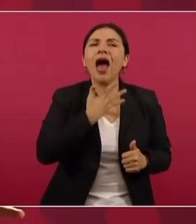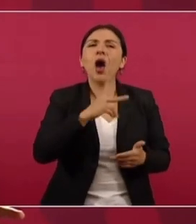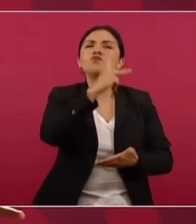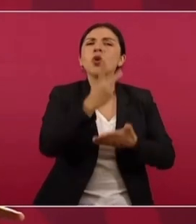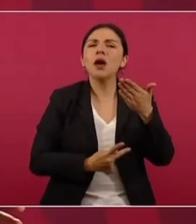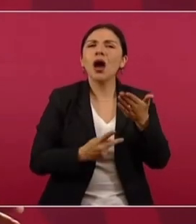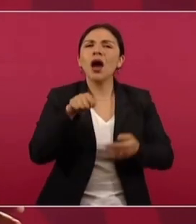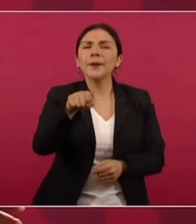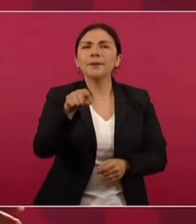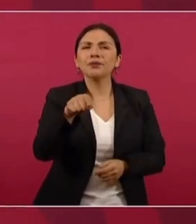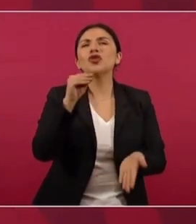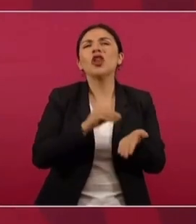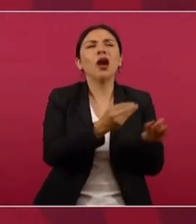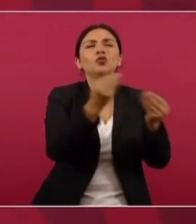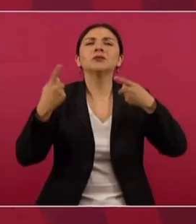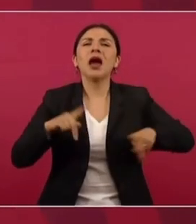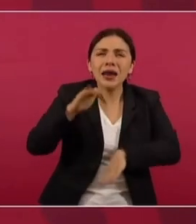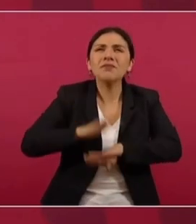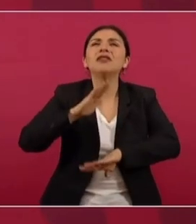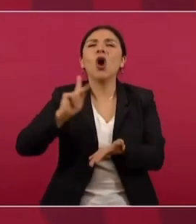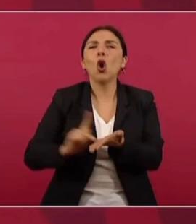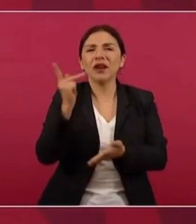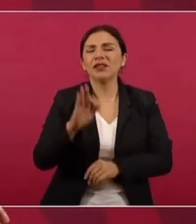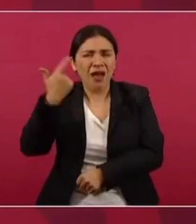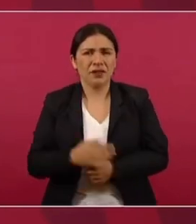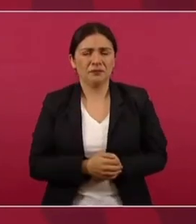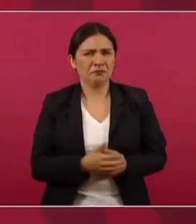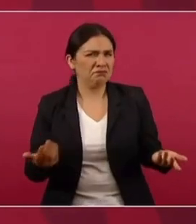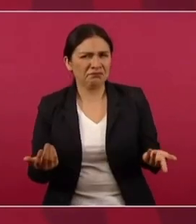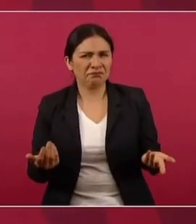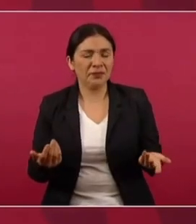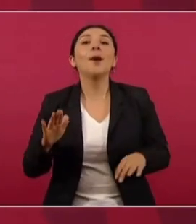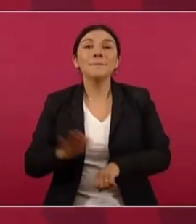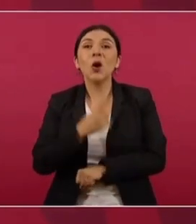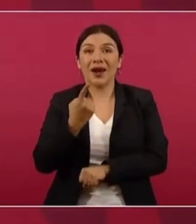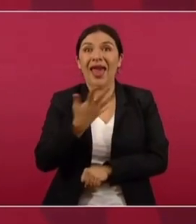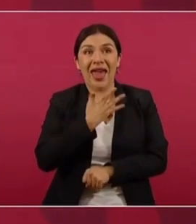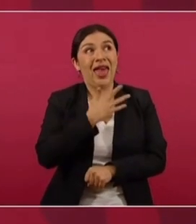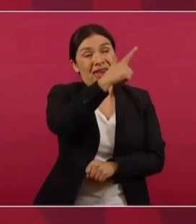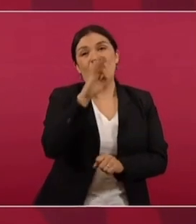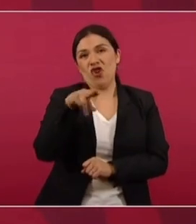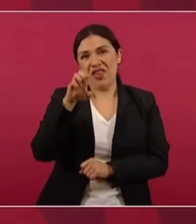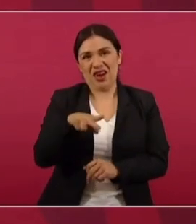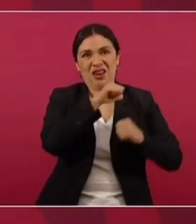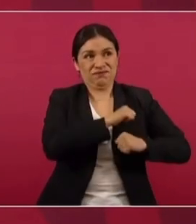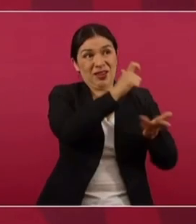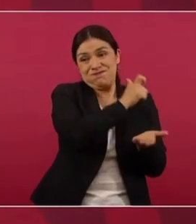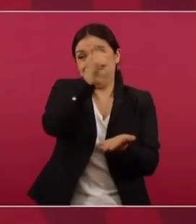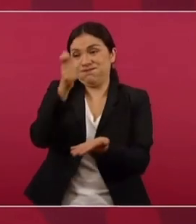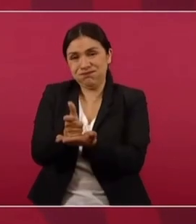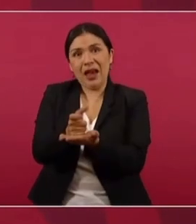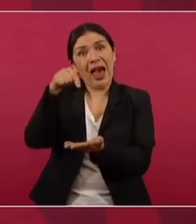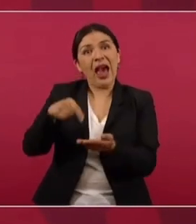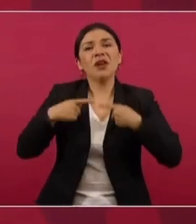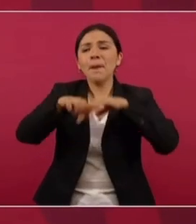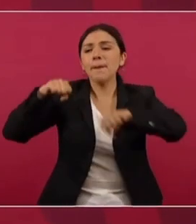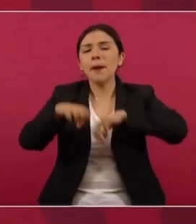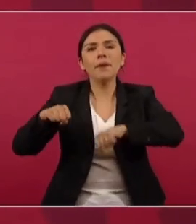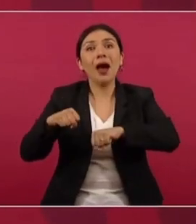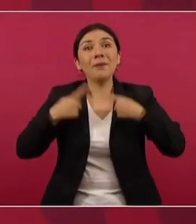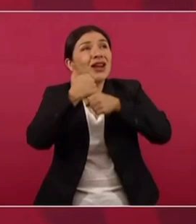que todavía lo añoran, los corruptos, el Fonden. ¿Por qué? Se le dejaban recursos que no le llegaban a los damnificados,